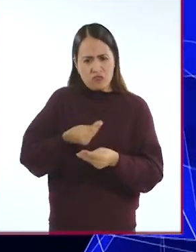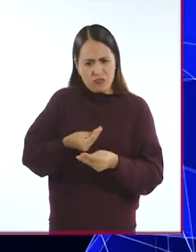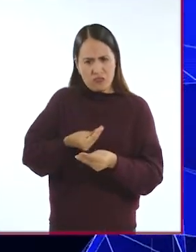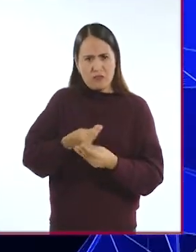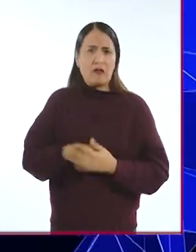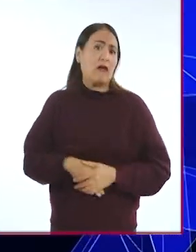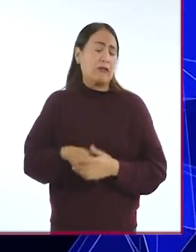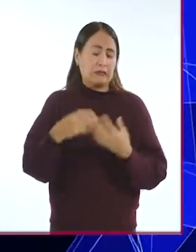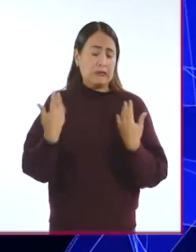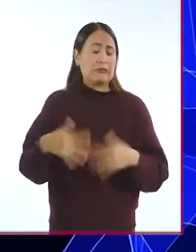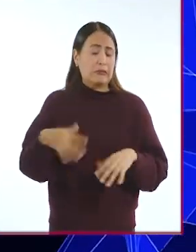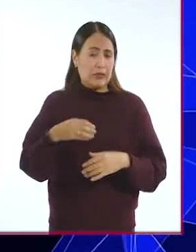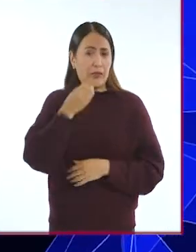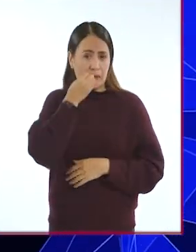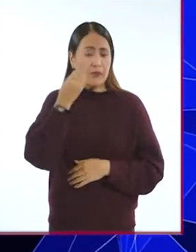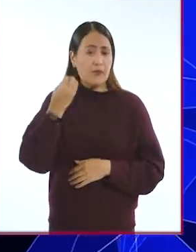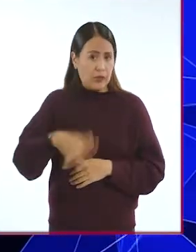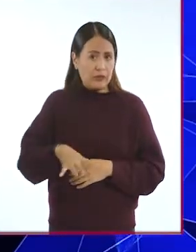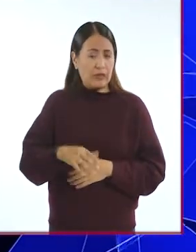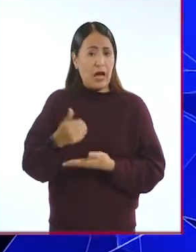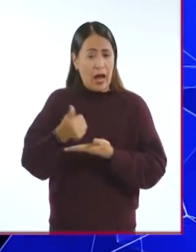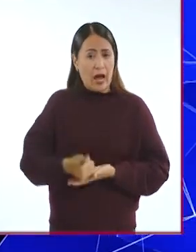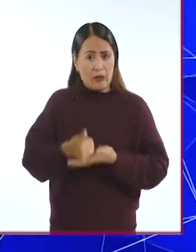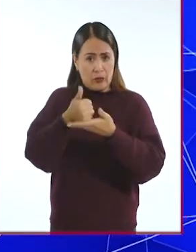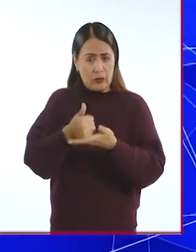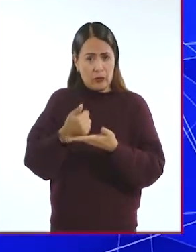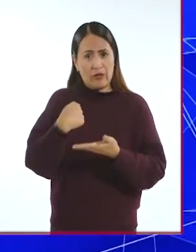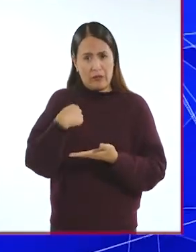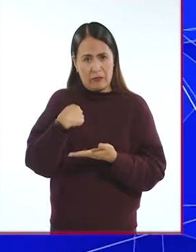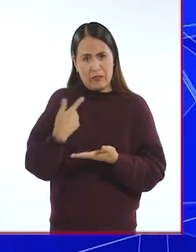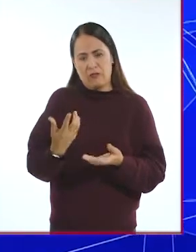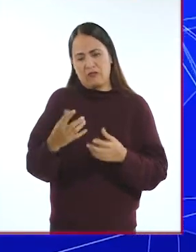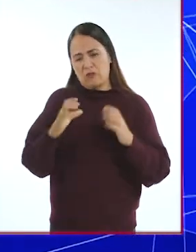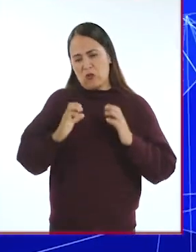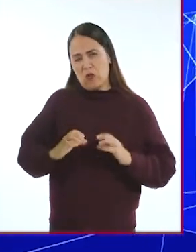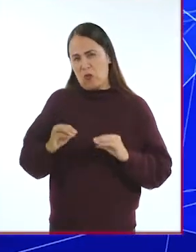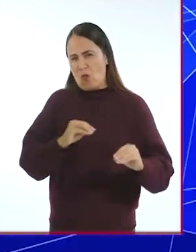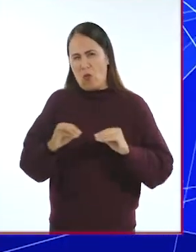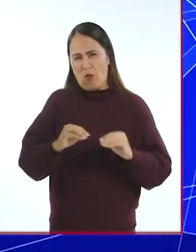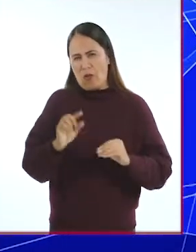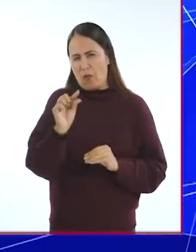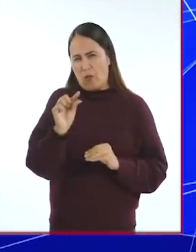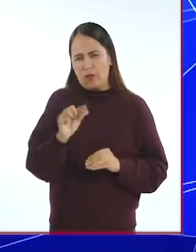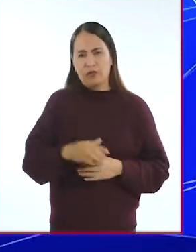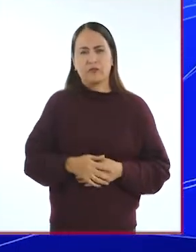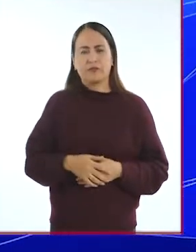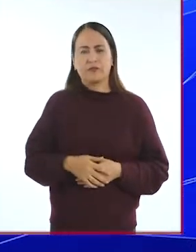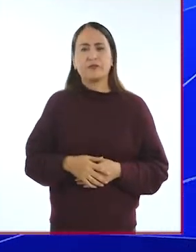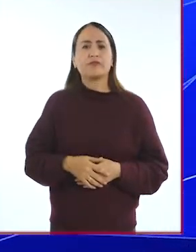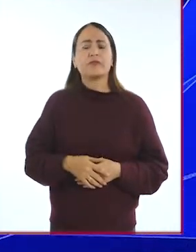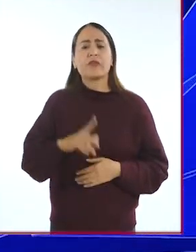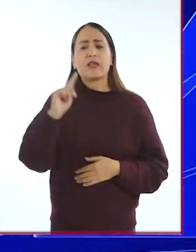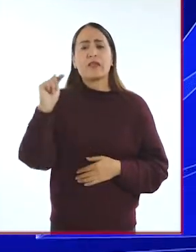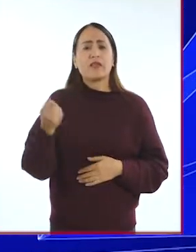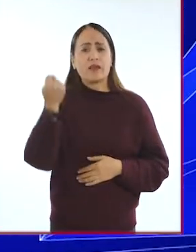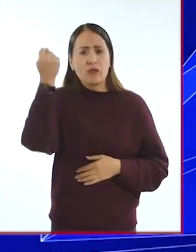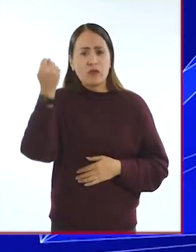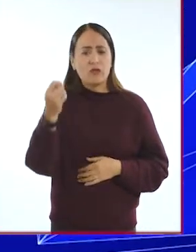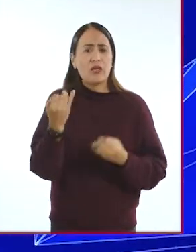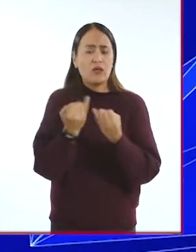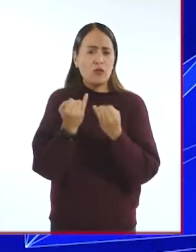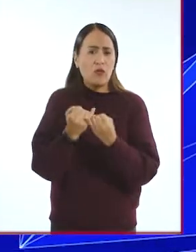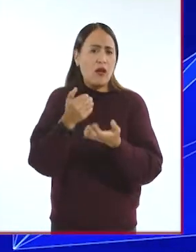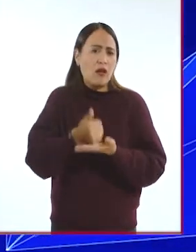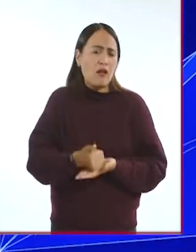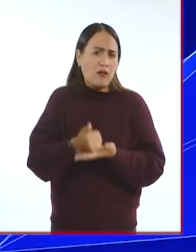es una maravilla, la verdad. Y una ayuda enorme para personas como yo. Me gustaría más aprovechar la tecnología en cuanto a movilidad